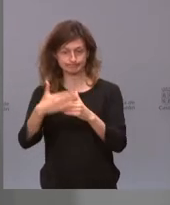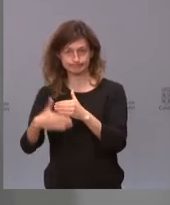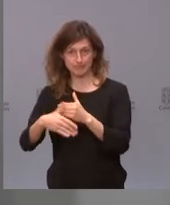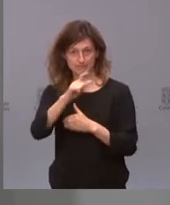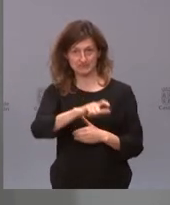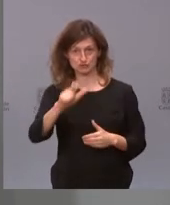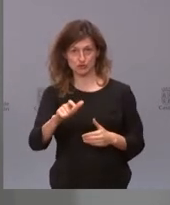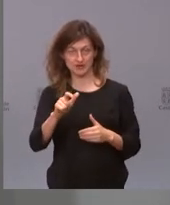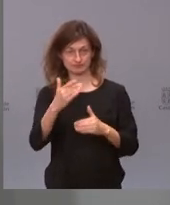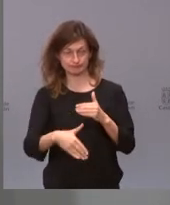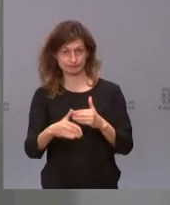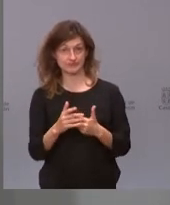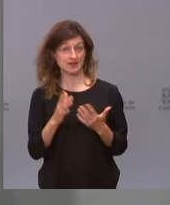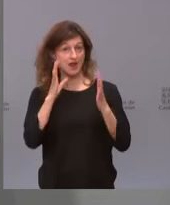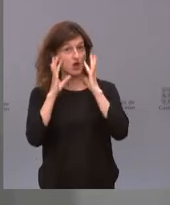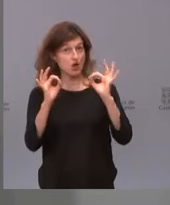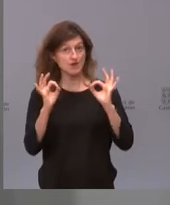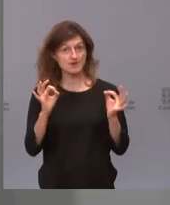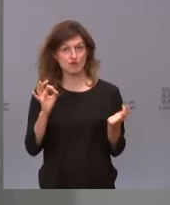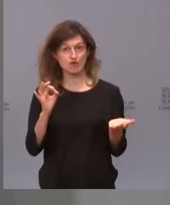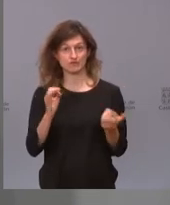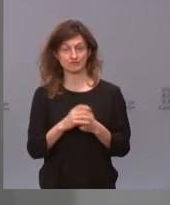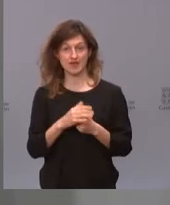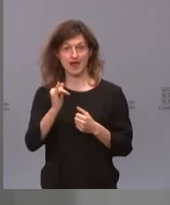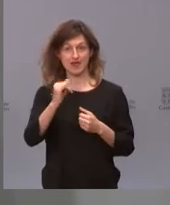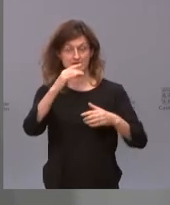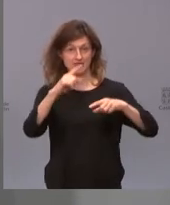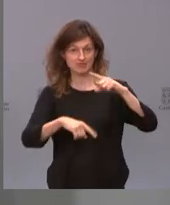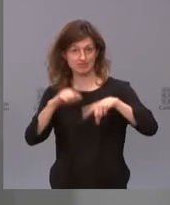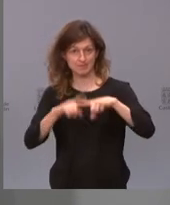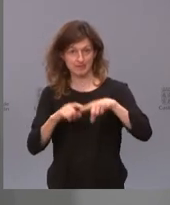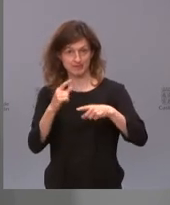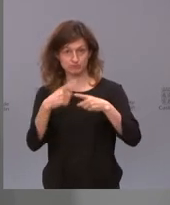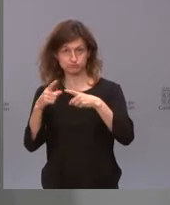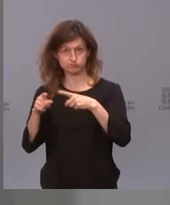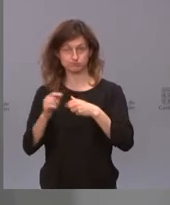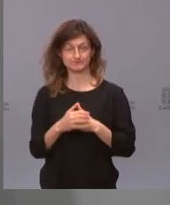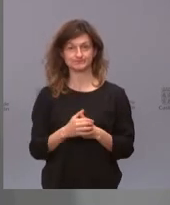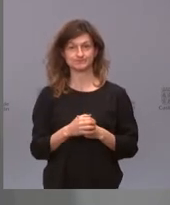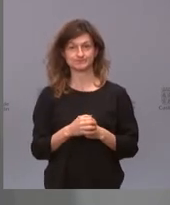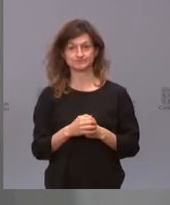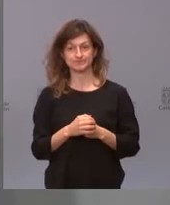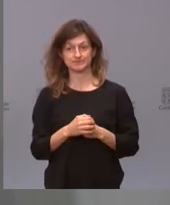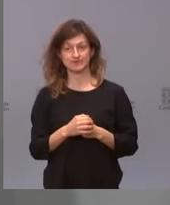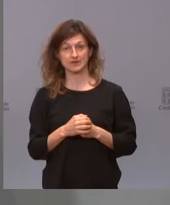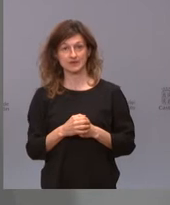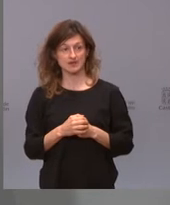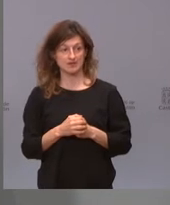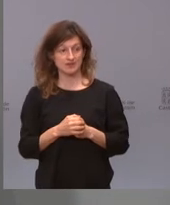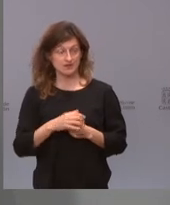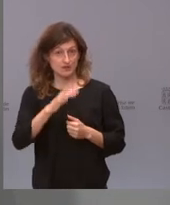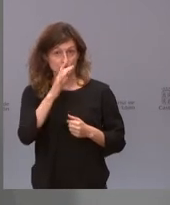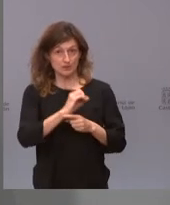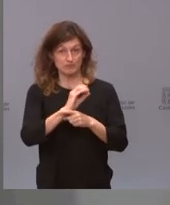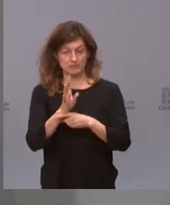porque es evidente que hay diferencias. La verdad es que saber por qué se comporta así el